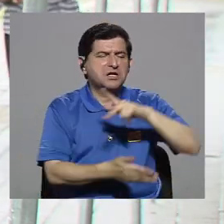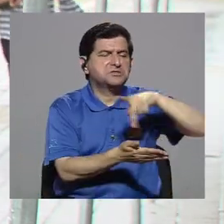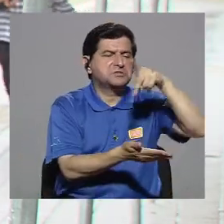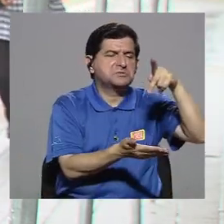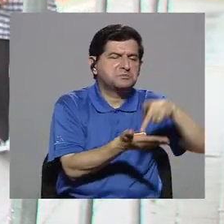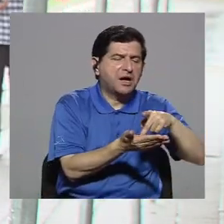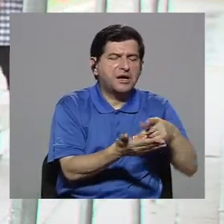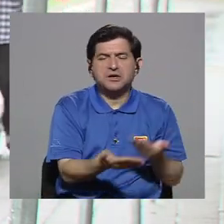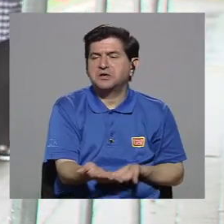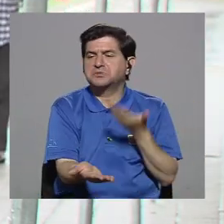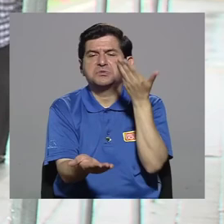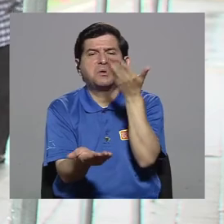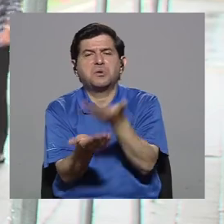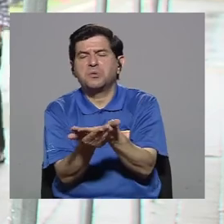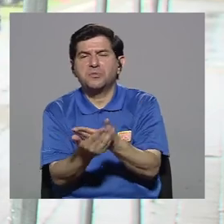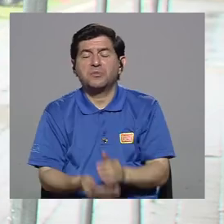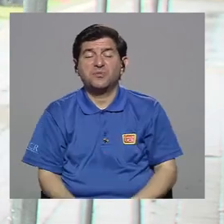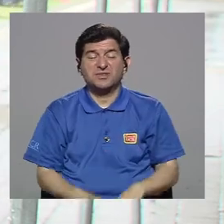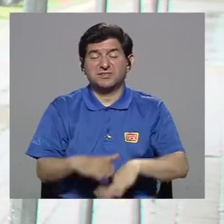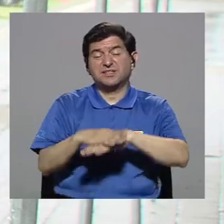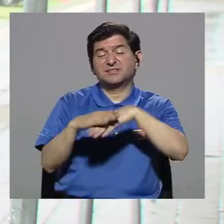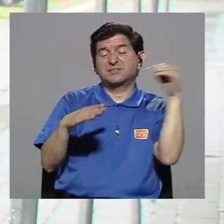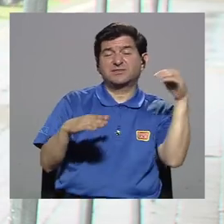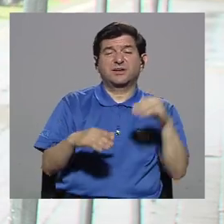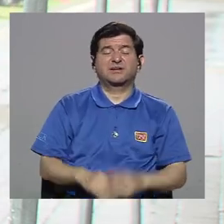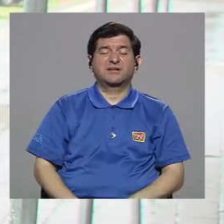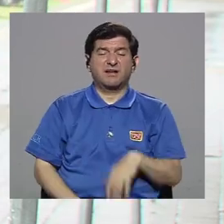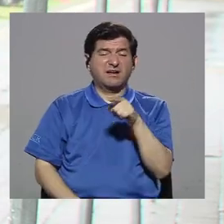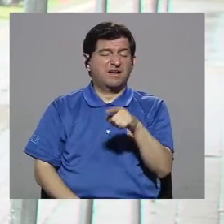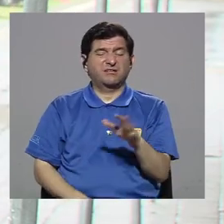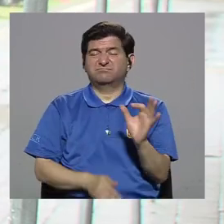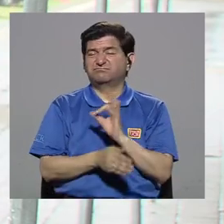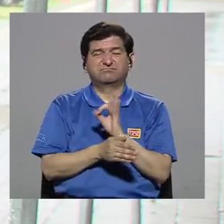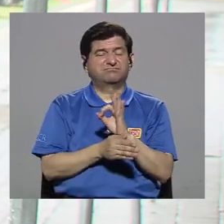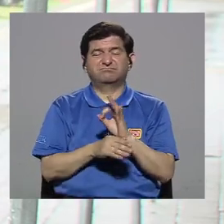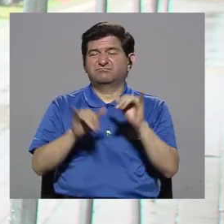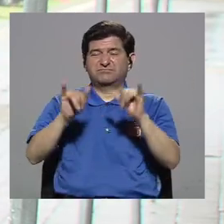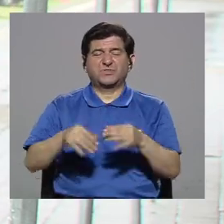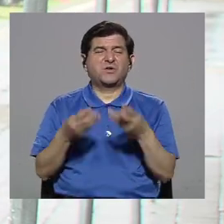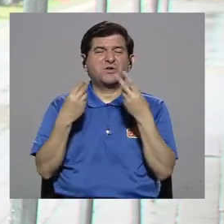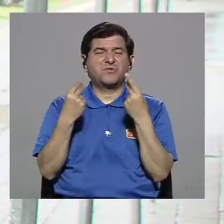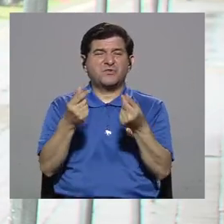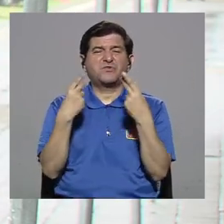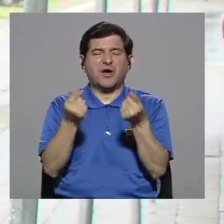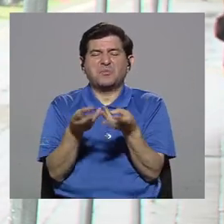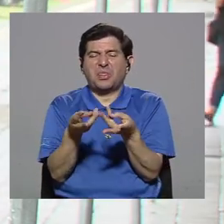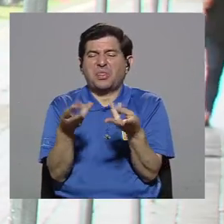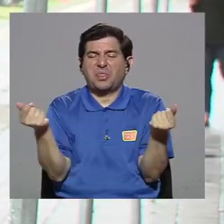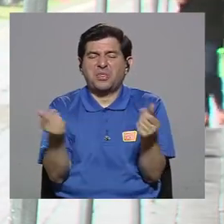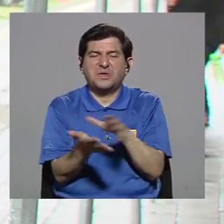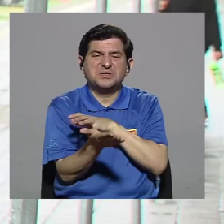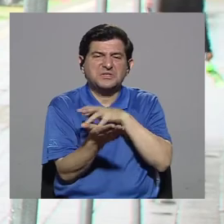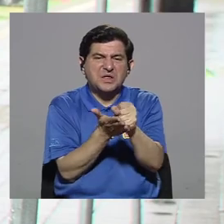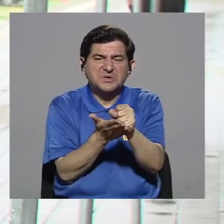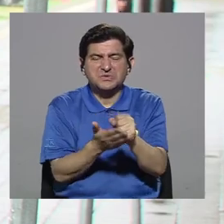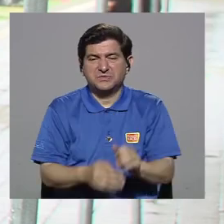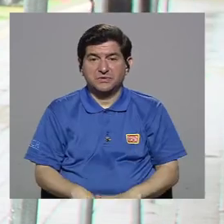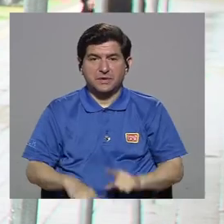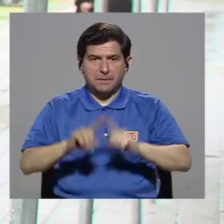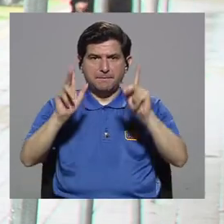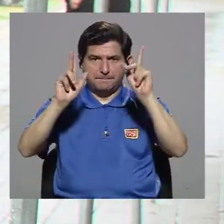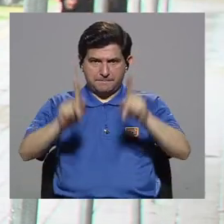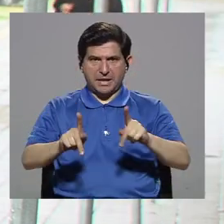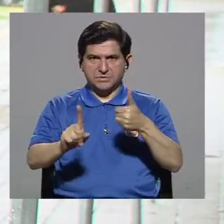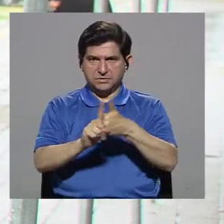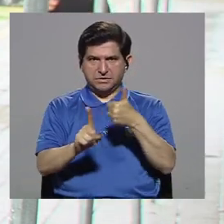propuestas que vienen desde afuera y no duran mucho tiempo, se deterioran muy rápido, los destruyen, rompen. En cambio, cuando las personas